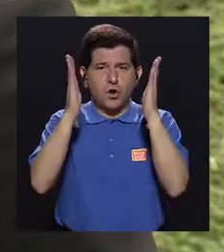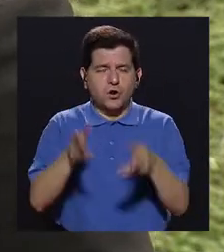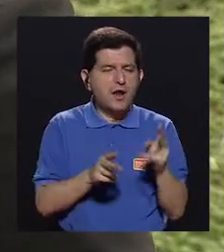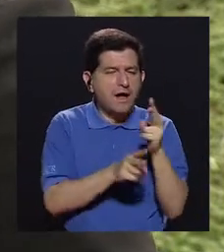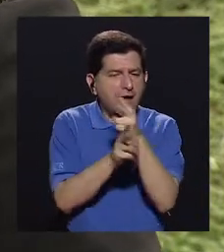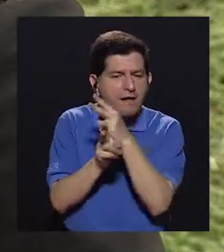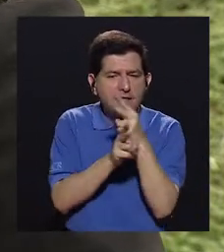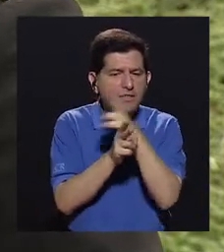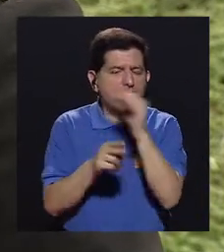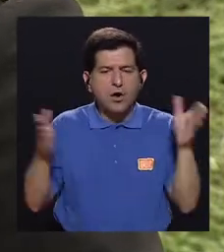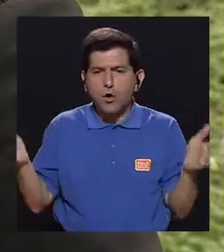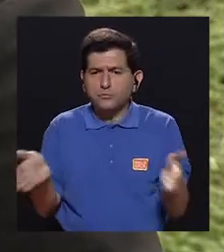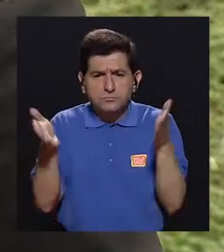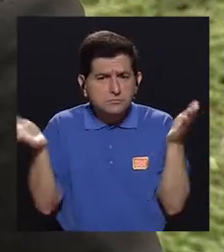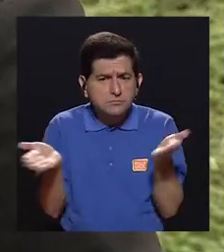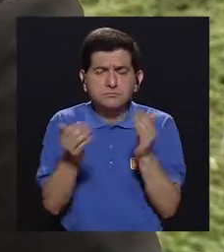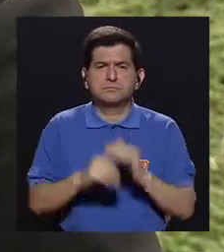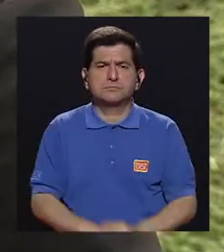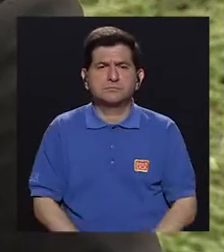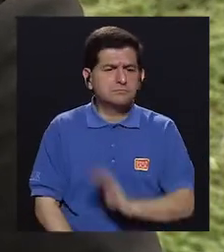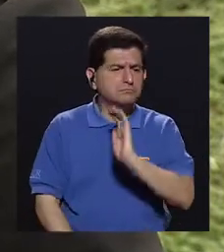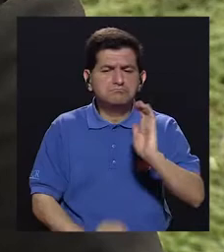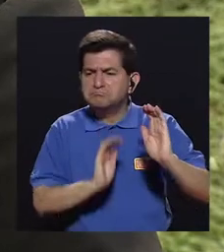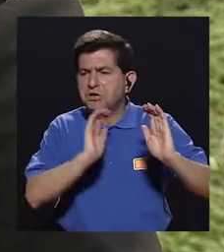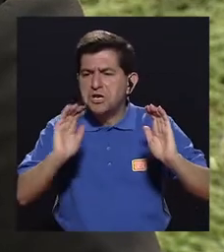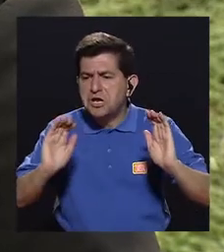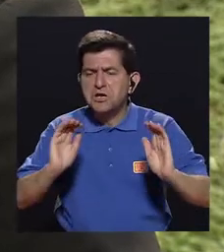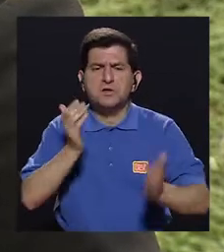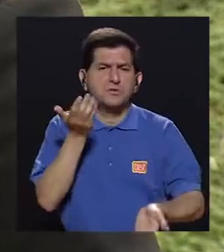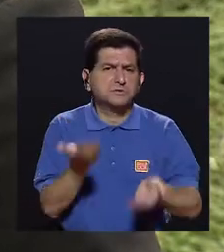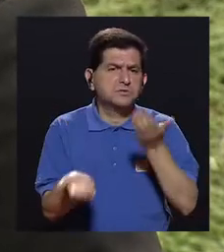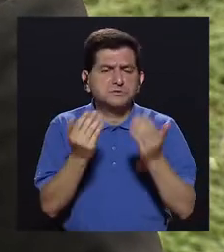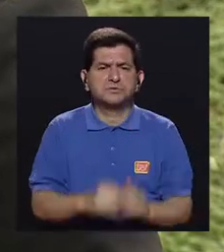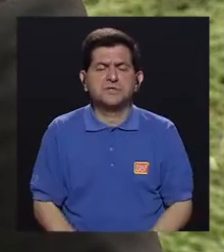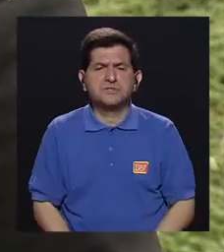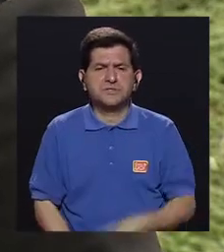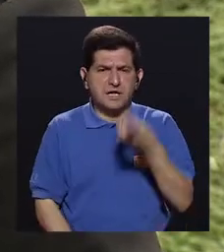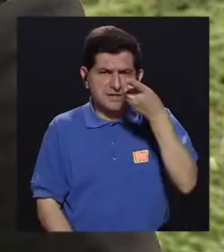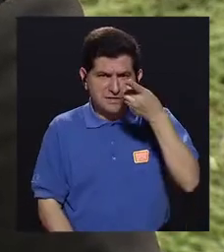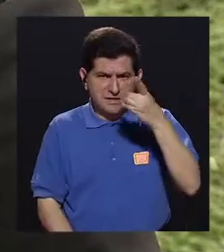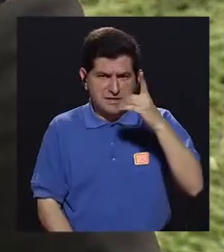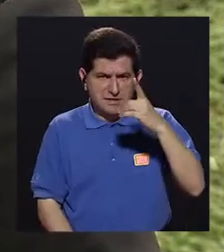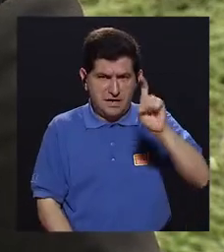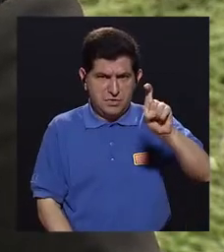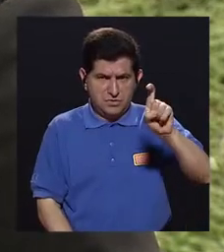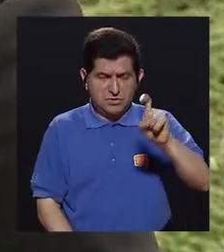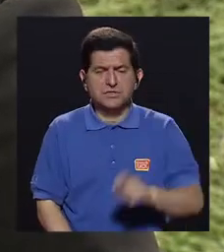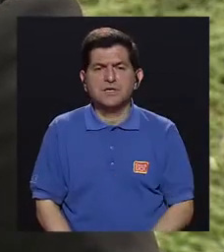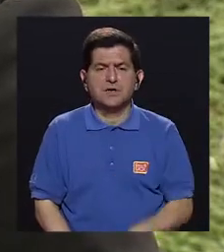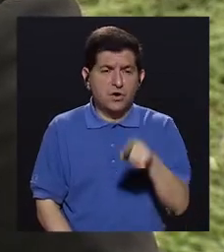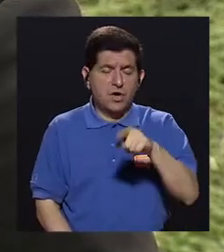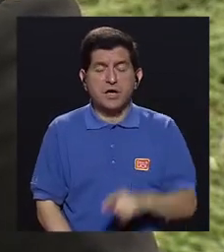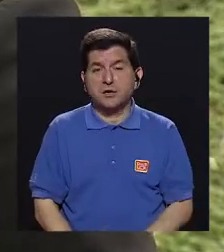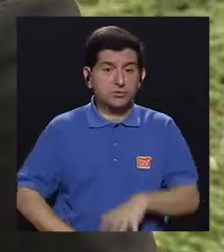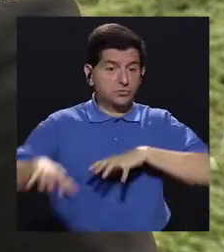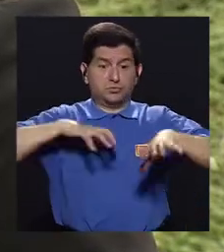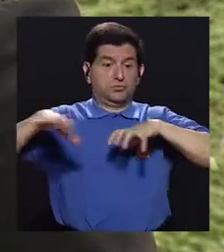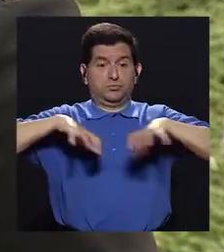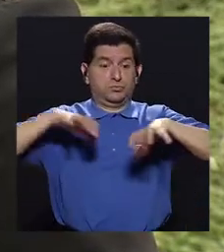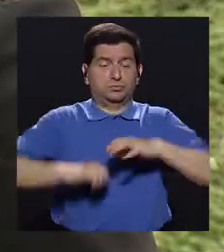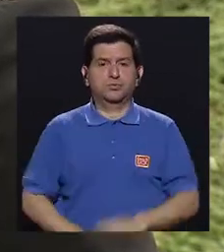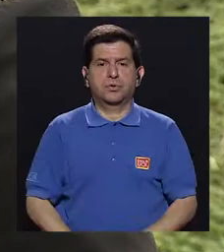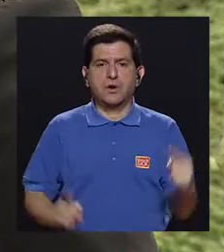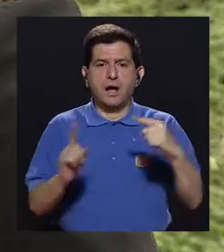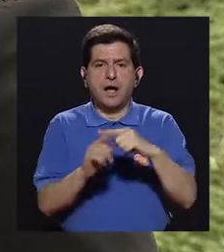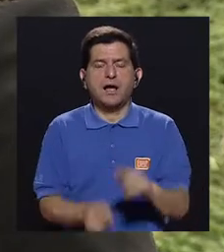monitorea, nadie le estimula. Muchos niños se han diagnosticado con hiperactividad,